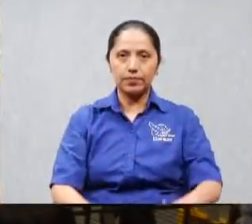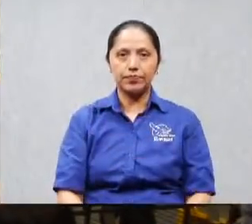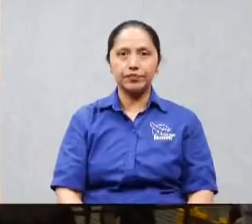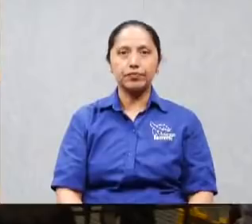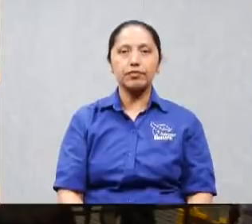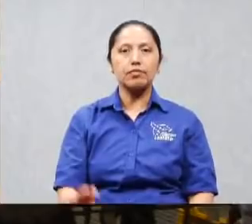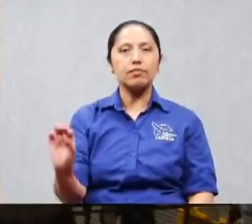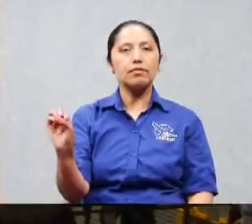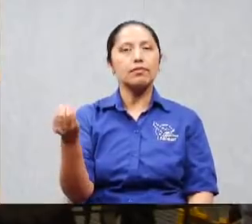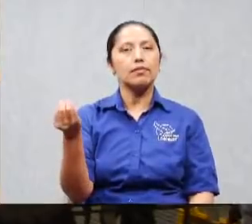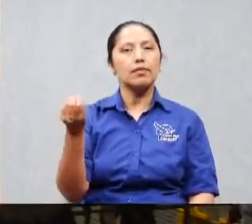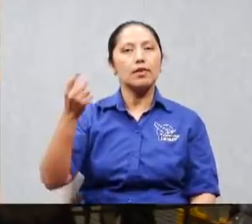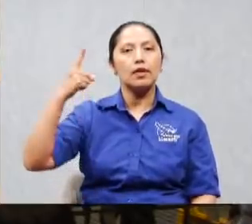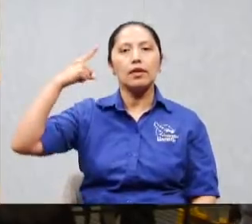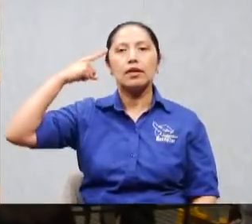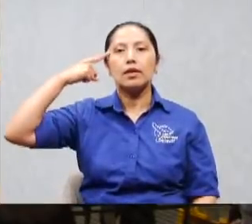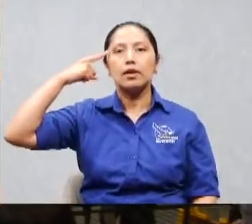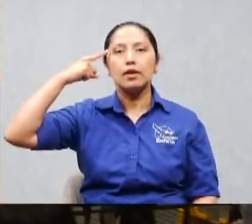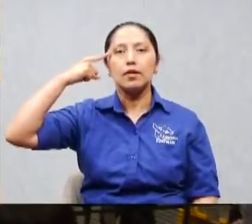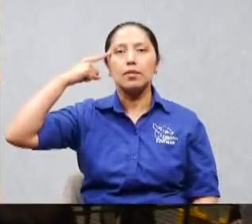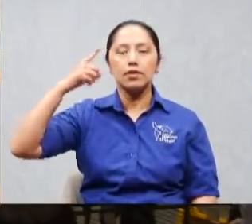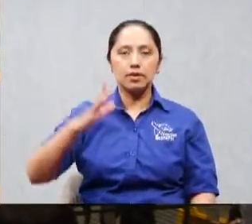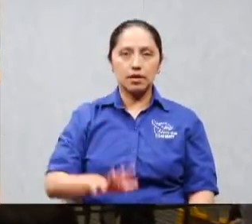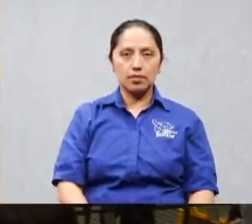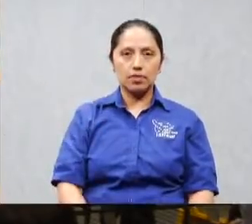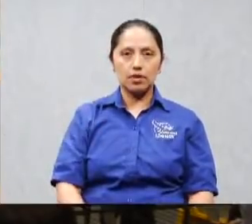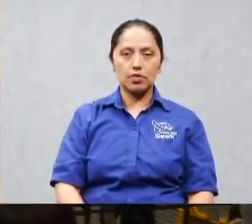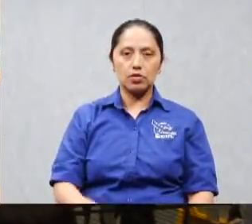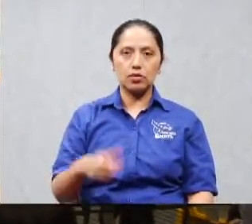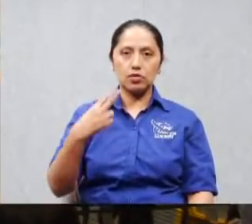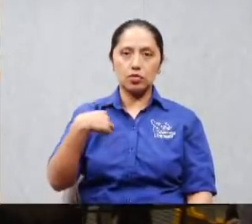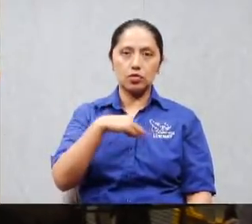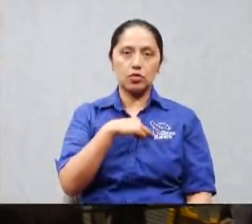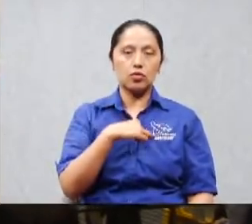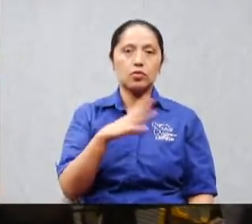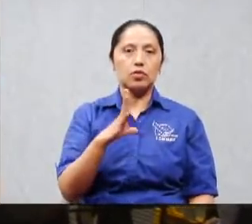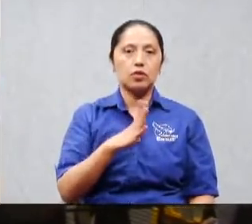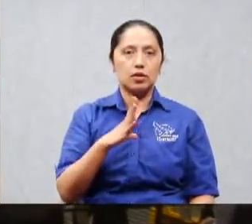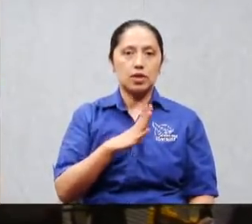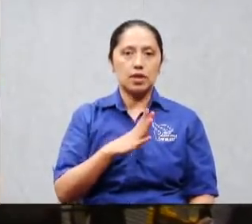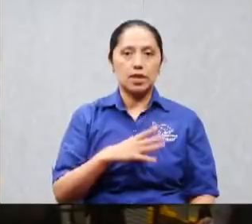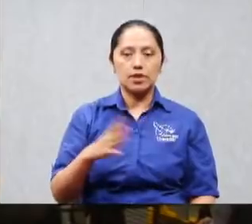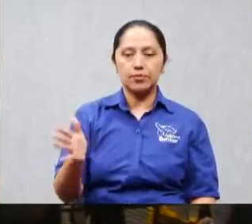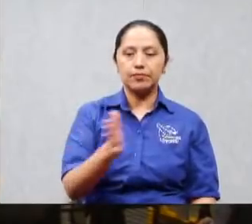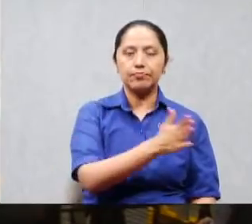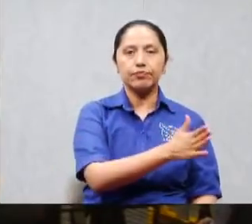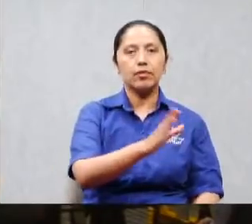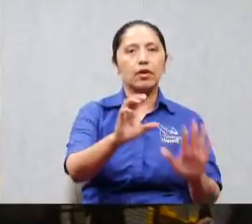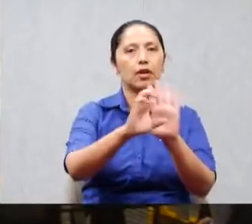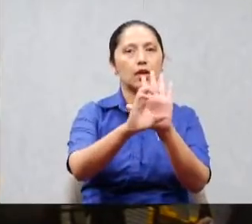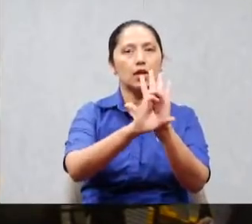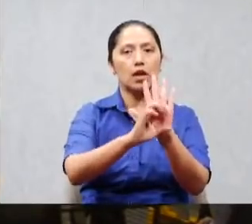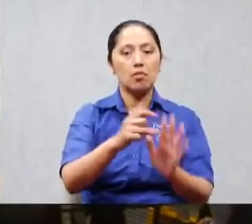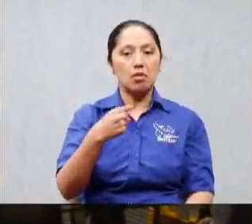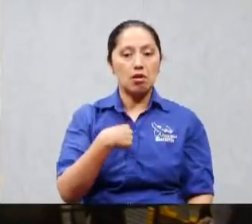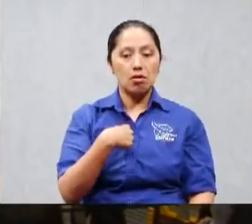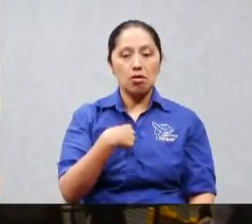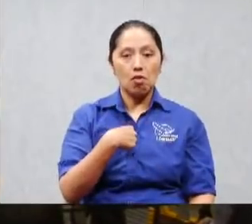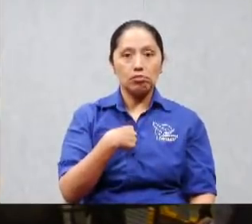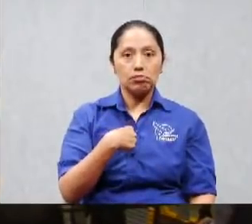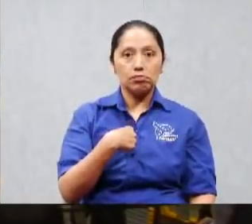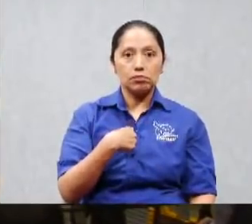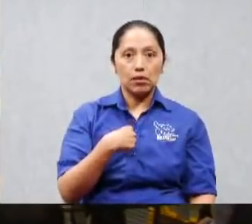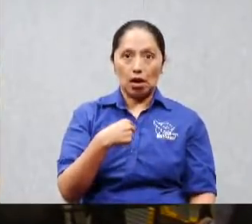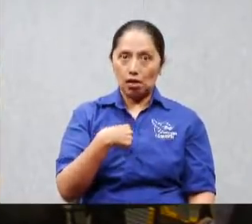pensamientos podría ser que nosotros estuviéramos teniendo. Porque mire, nosotros podríamos decir yo no soy mal pensado hermano. Yo no ando